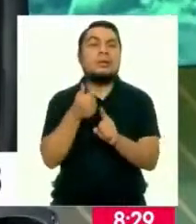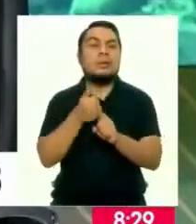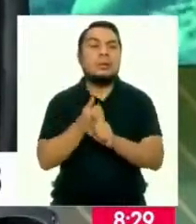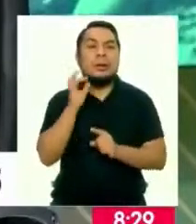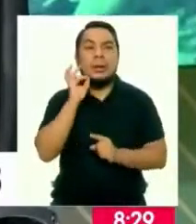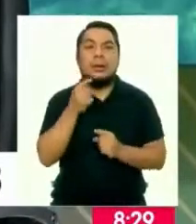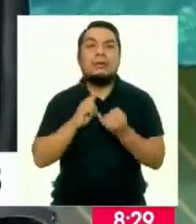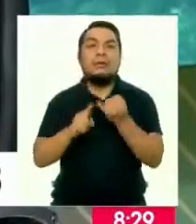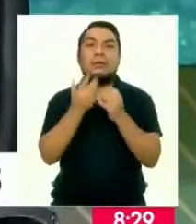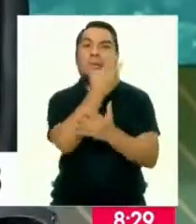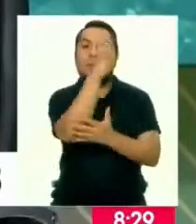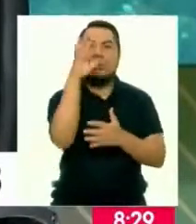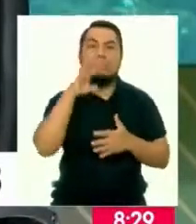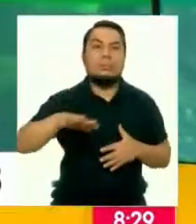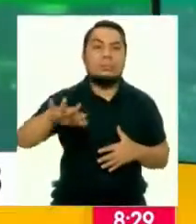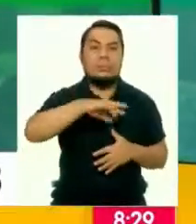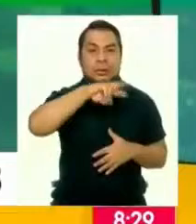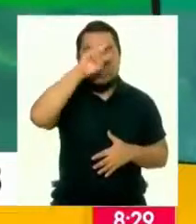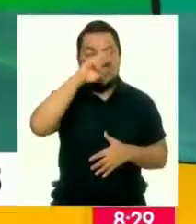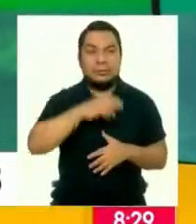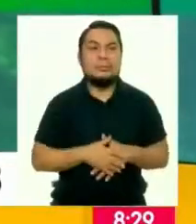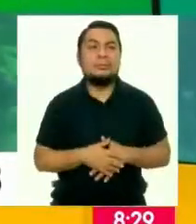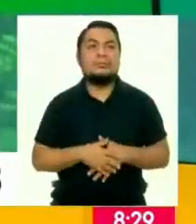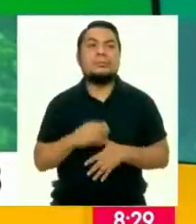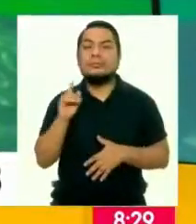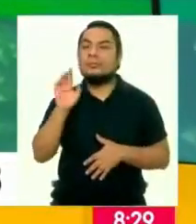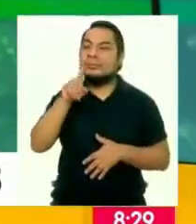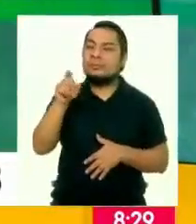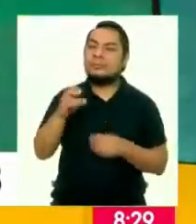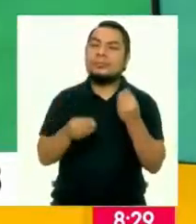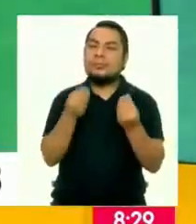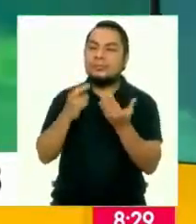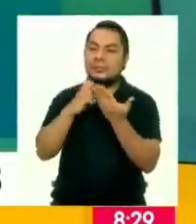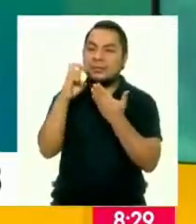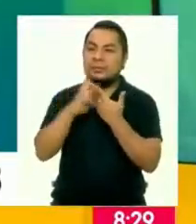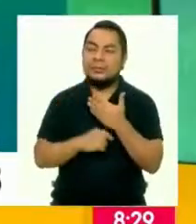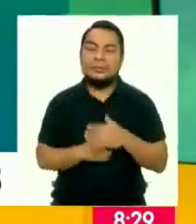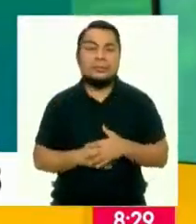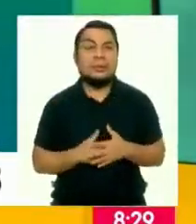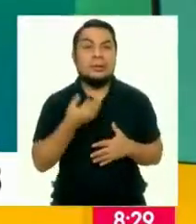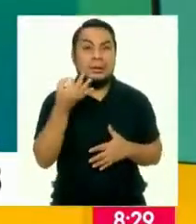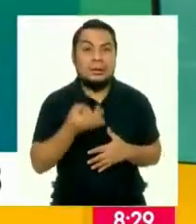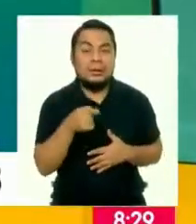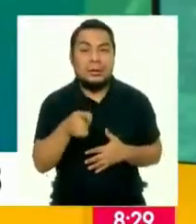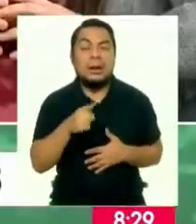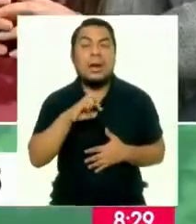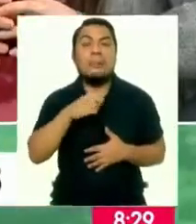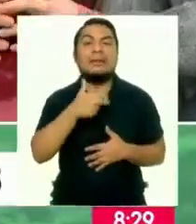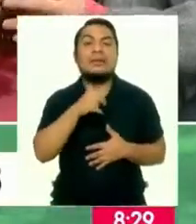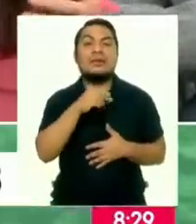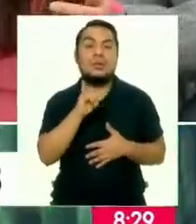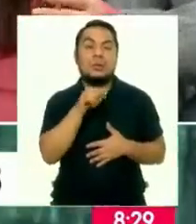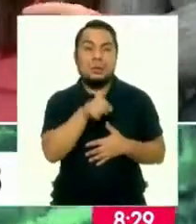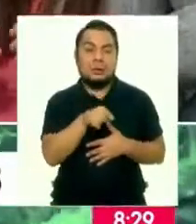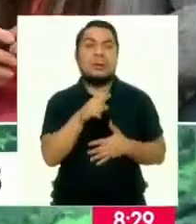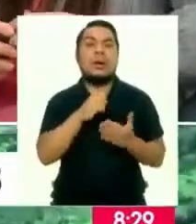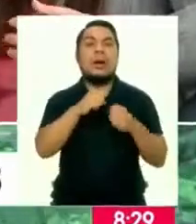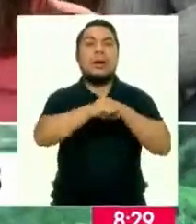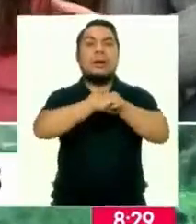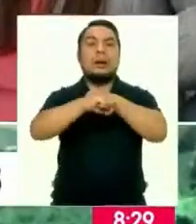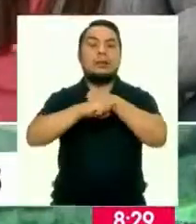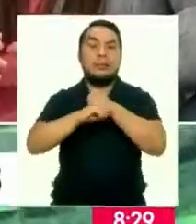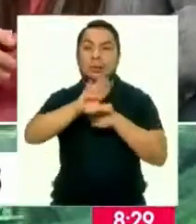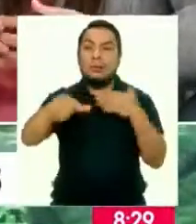agrobiodiversidad que tenemos en el Perú. ¿Y cómo funciona el programa? En realidad, Apachicuy es una campaña que lo que incentivamos